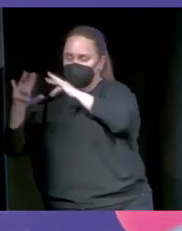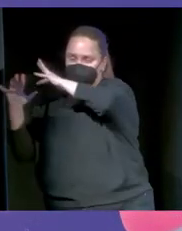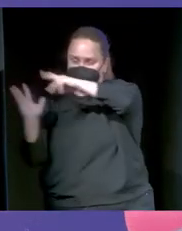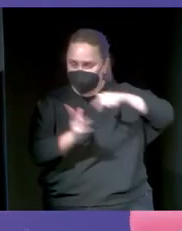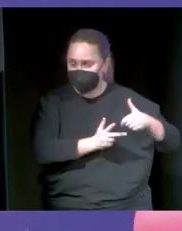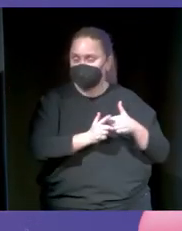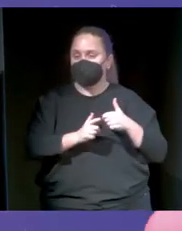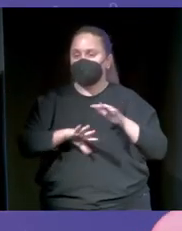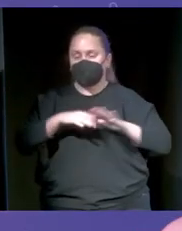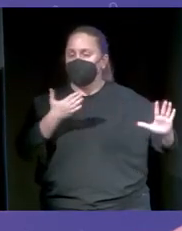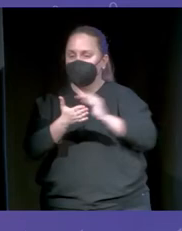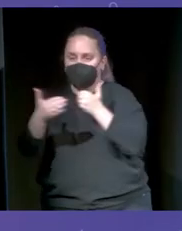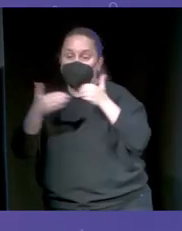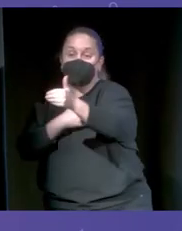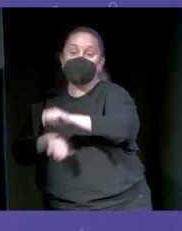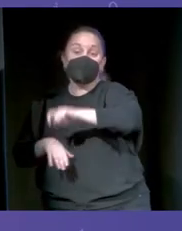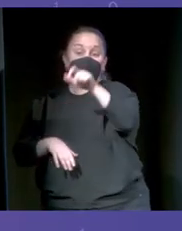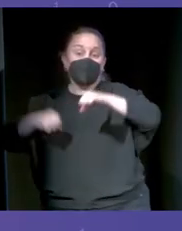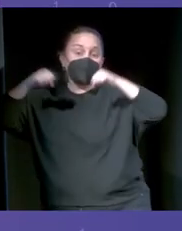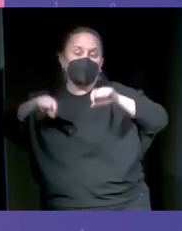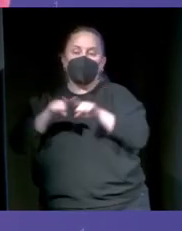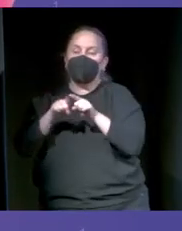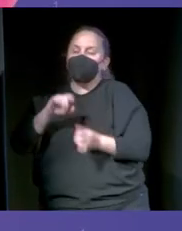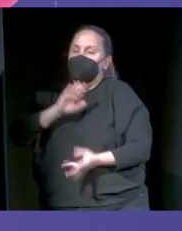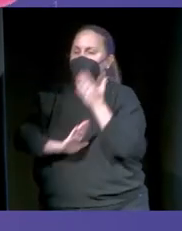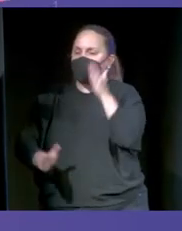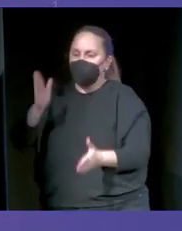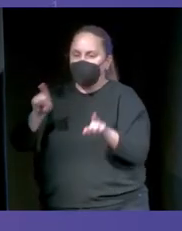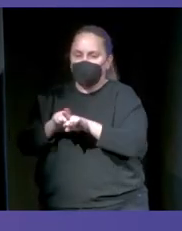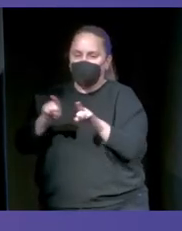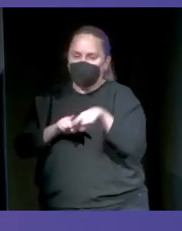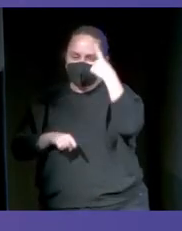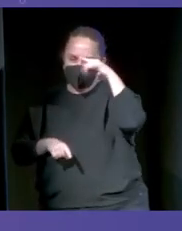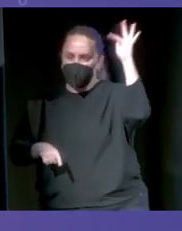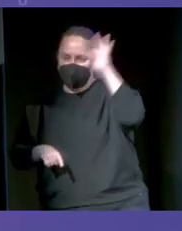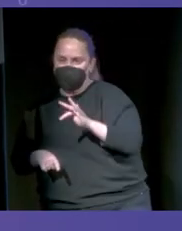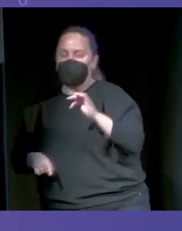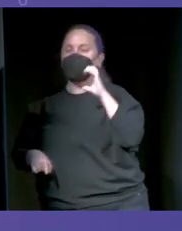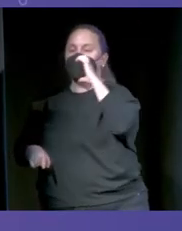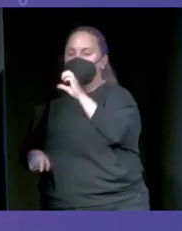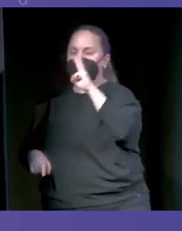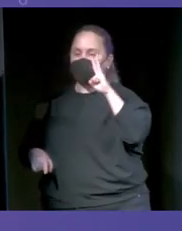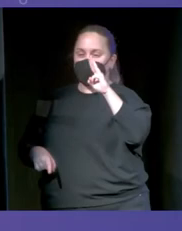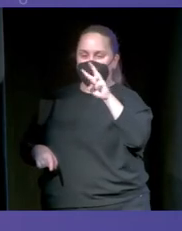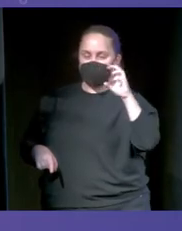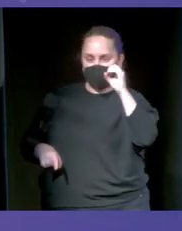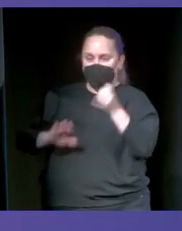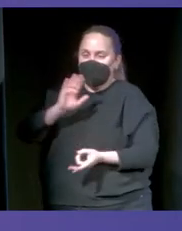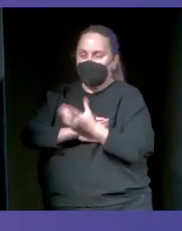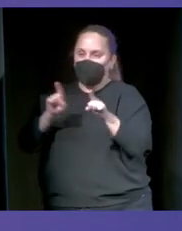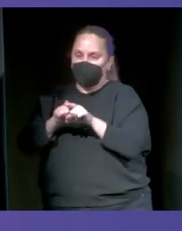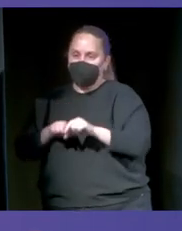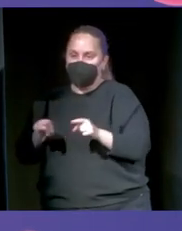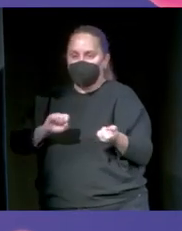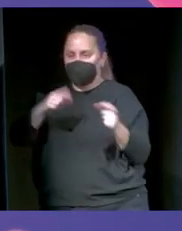especie de, para los que sois población de riesgo, C3PO, que sea capaz de explicar y de razonar como un humano y nos diga si algo es verdad o no en